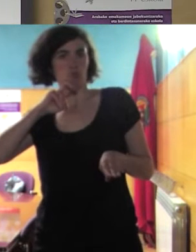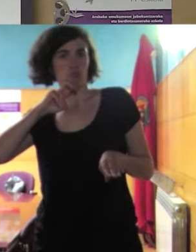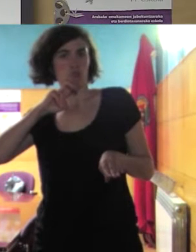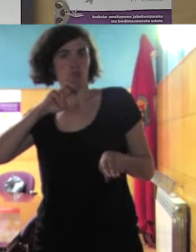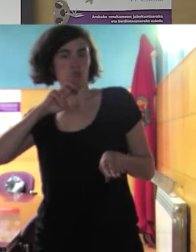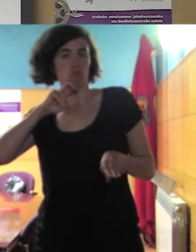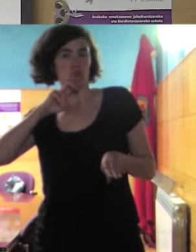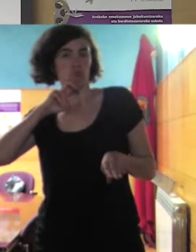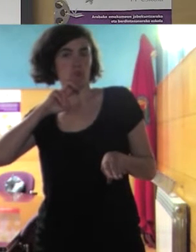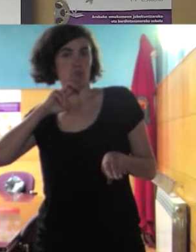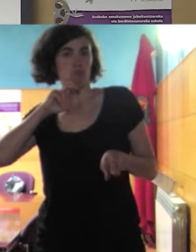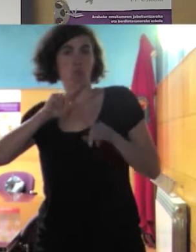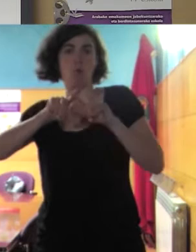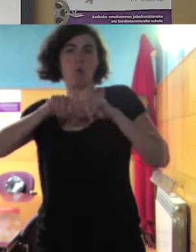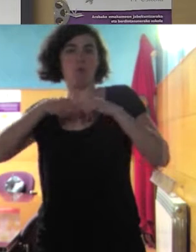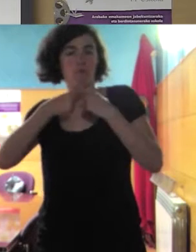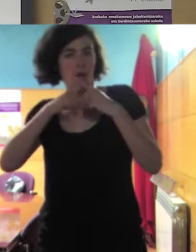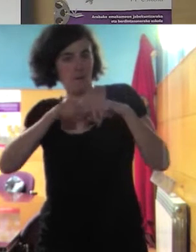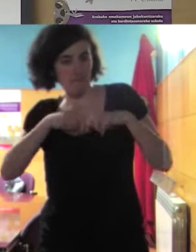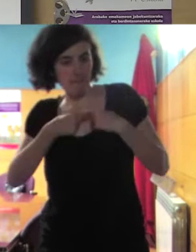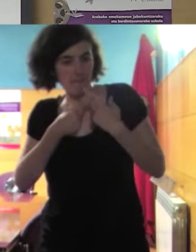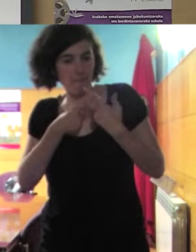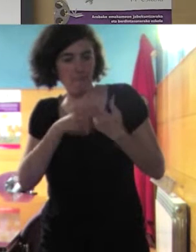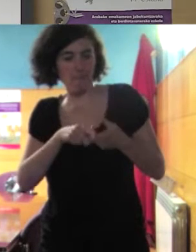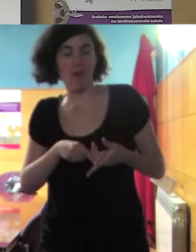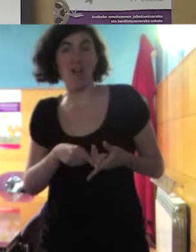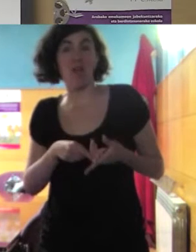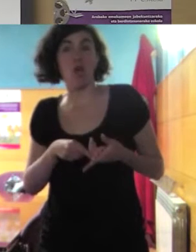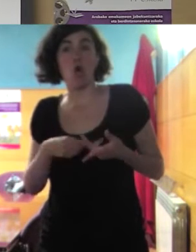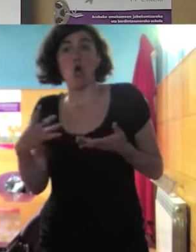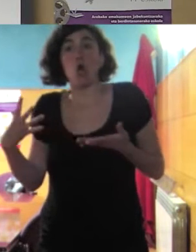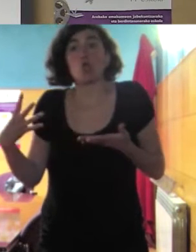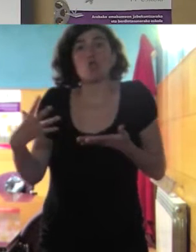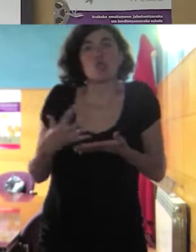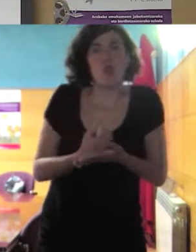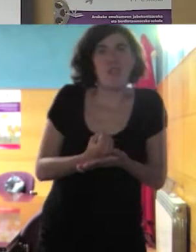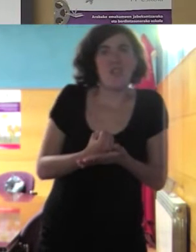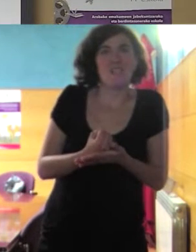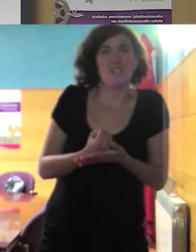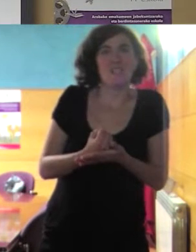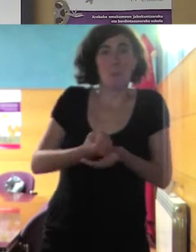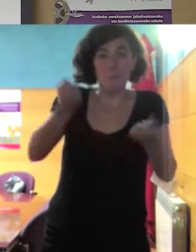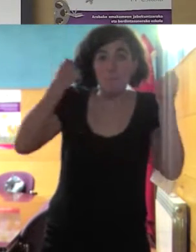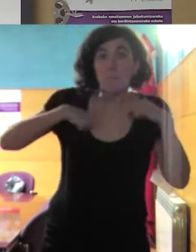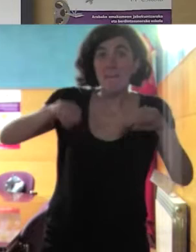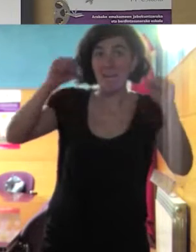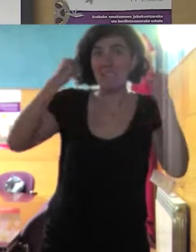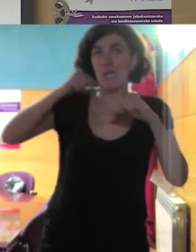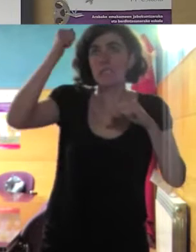no todas las familias lo tienen y no todas las familias lo practican no estoy hablando de las familias inmigrantes